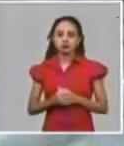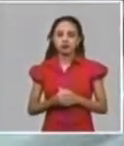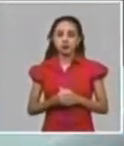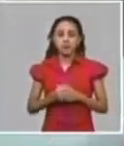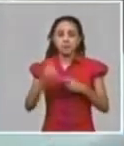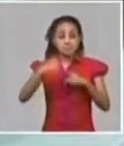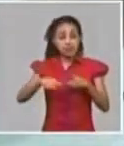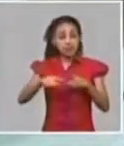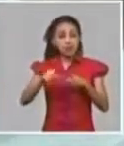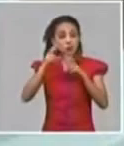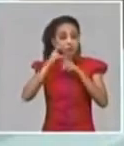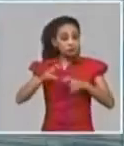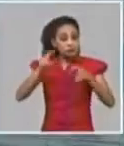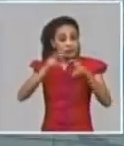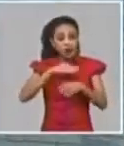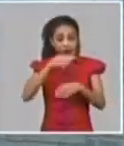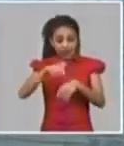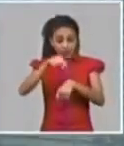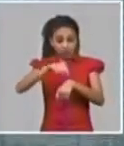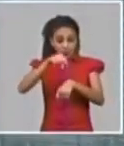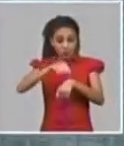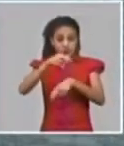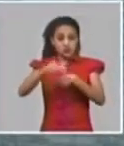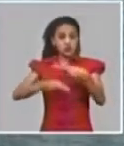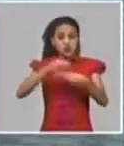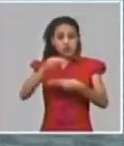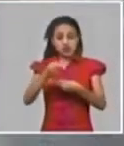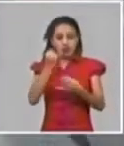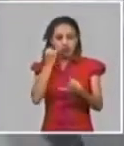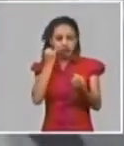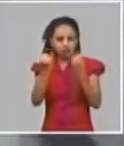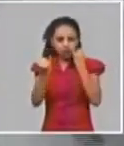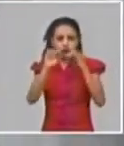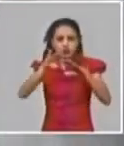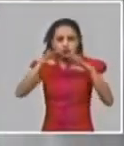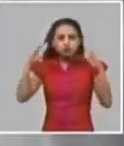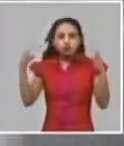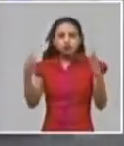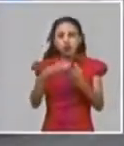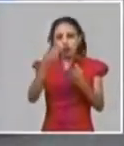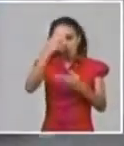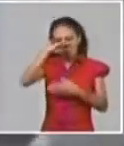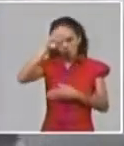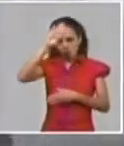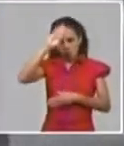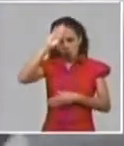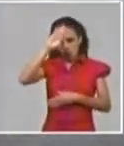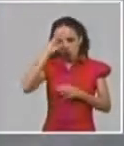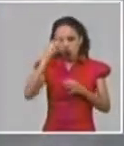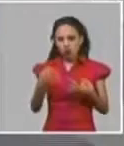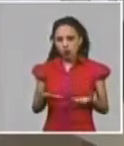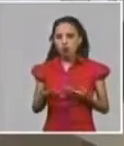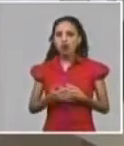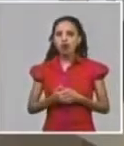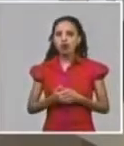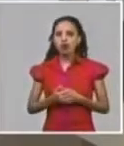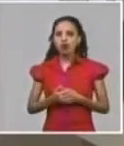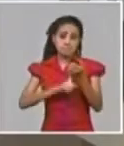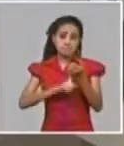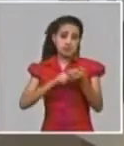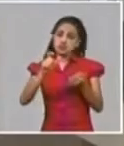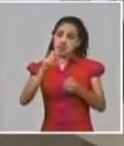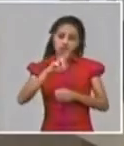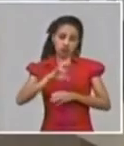en este momento se ha estado desarrollando para identificar en toda Cuba ha sido el estudio con PCR